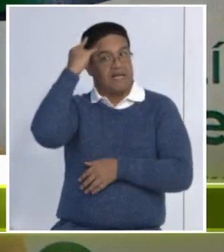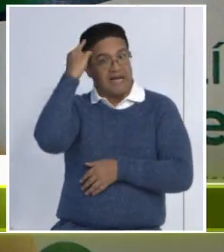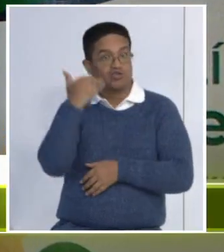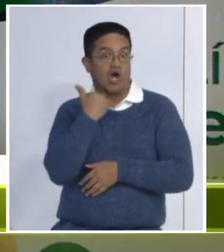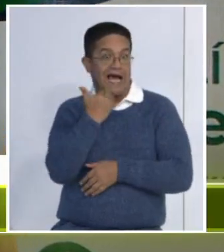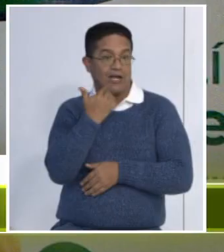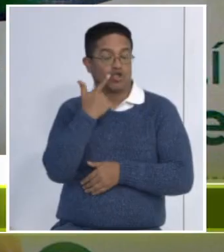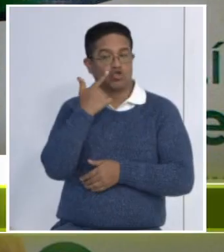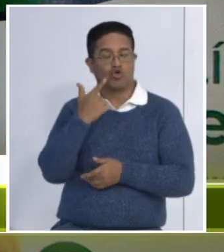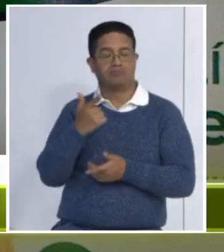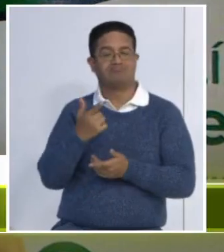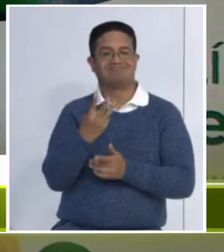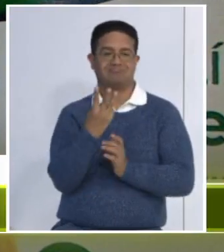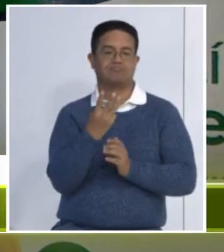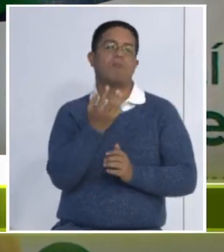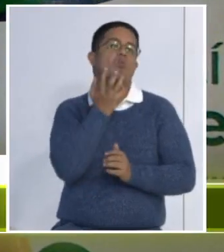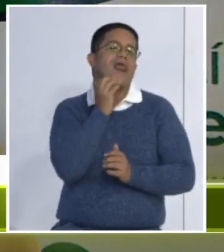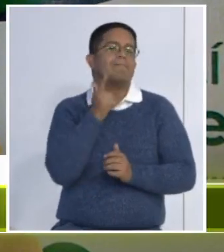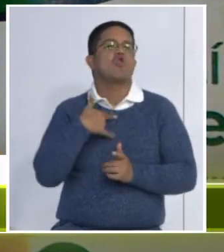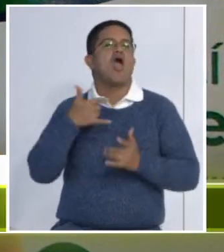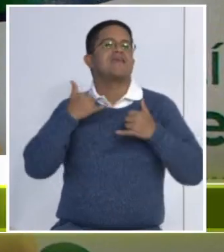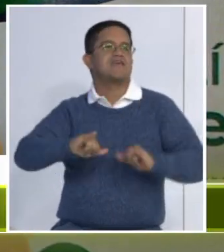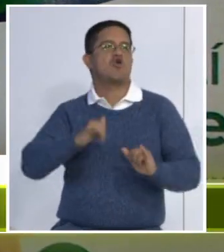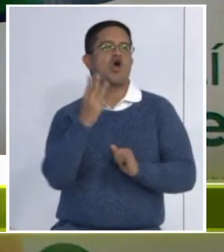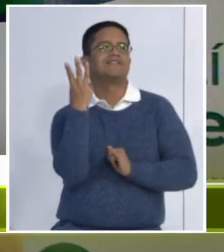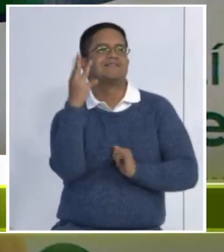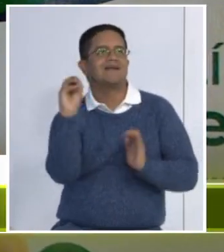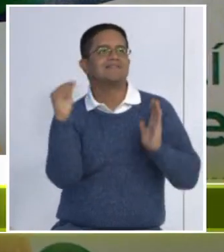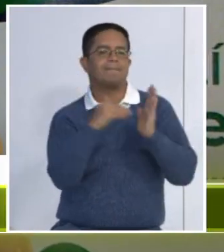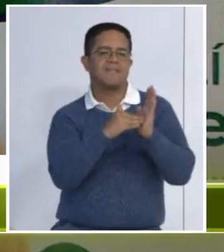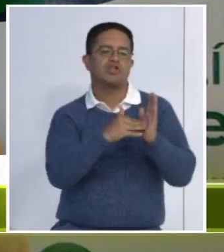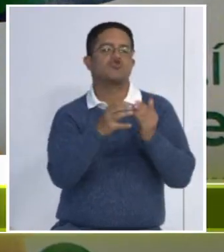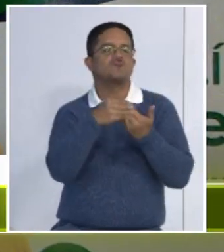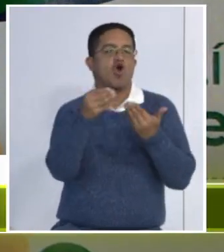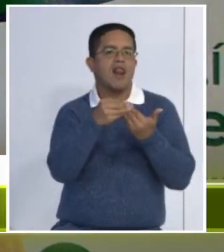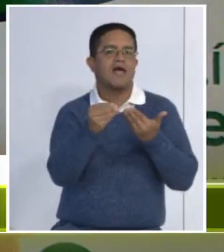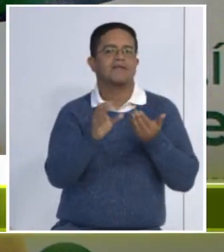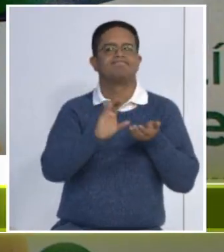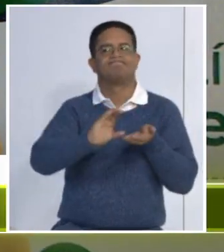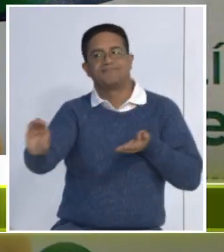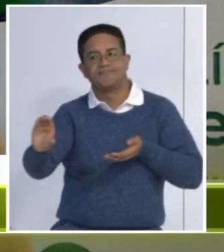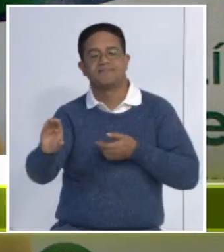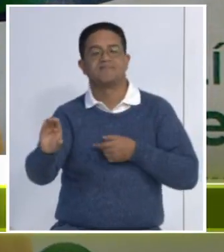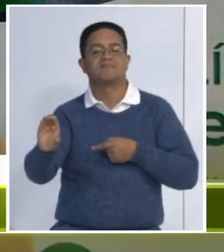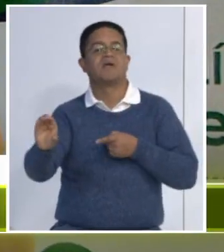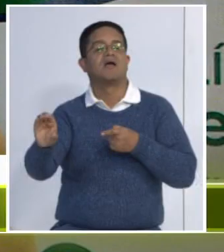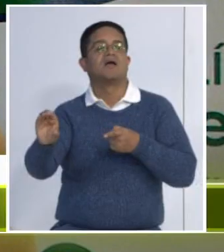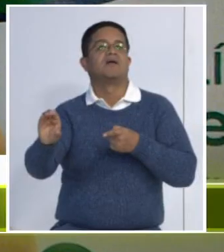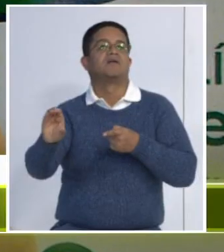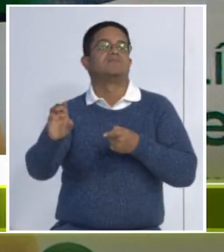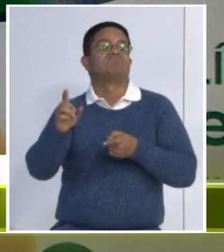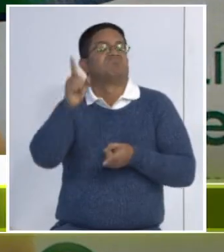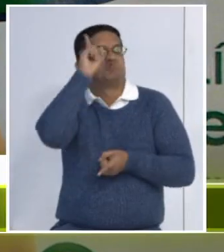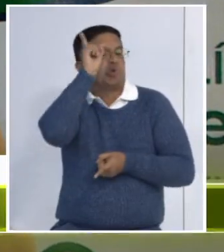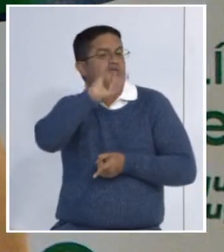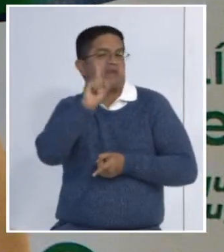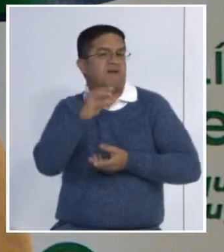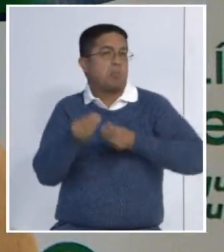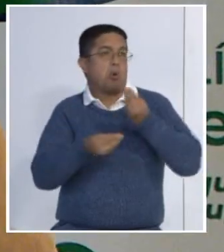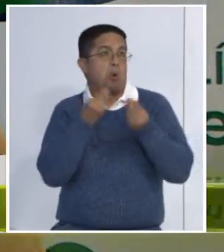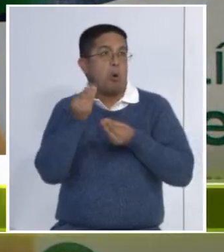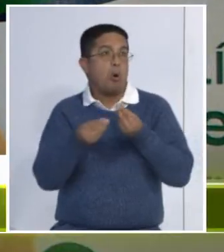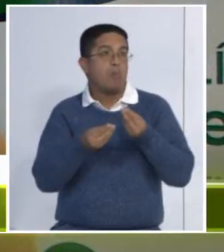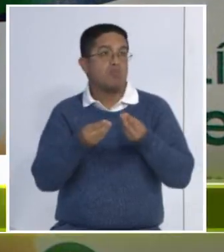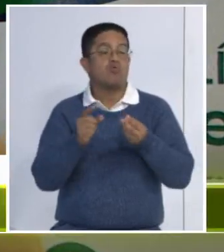queremos dejarle 30 mil dólares a nuestros hijos, a nuestra esposa, y esto tiene un muy bajo costo y no lo sabemos. Es una